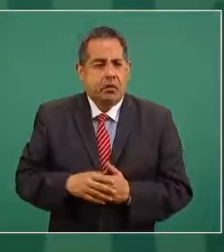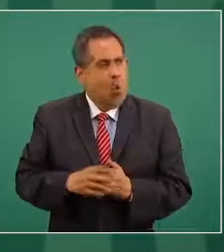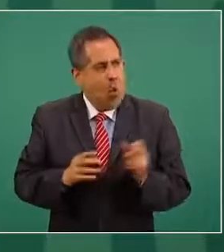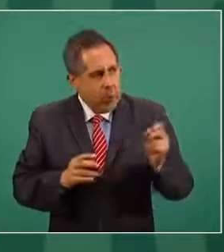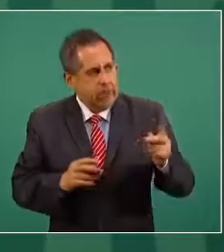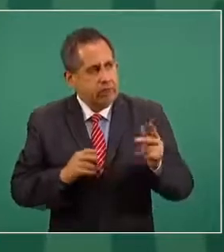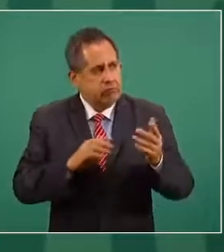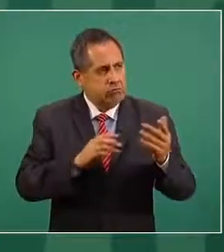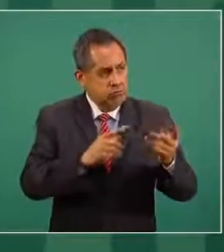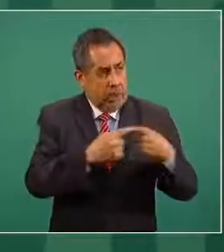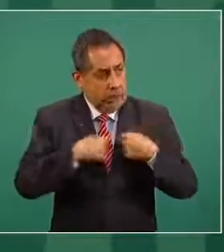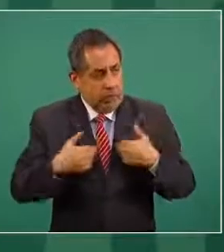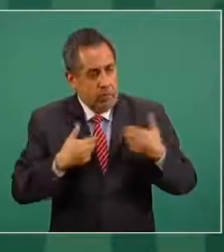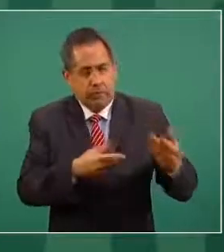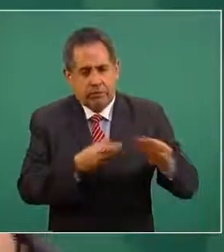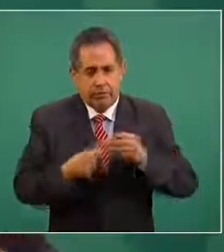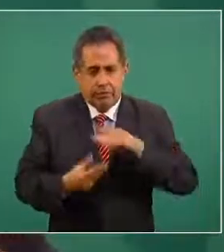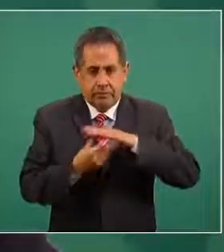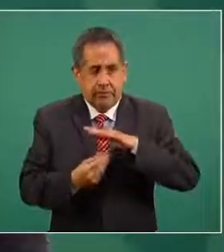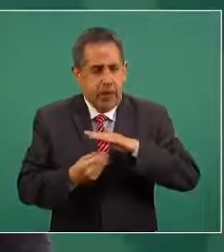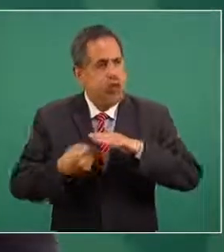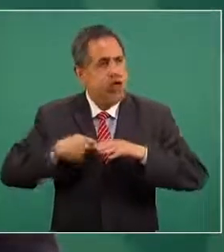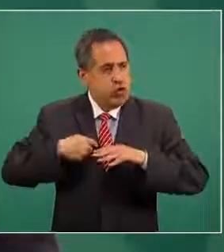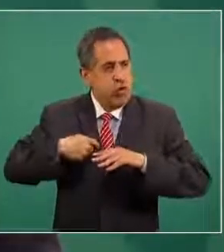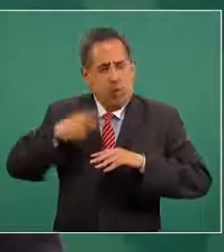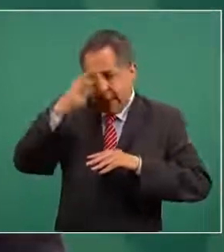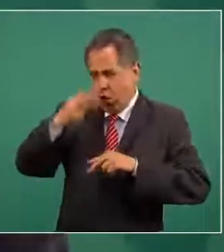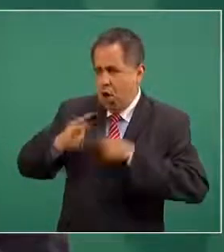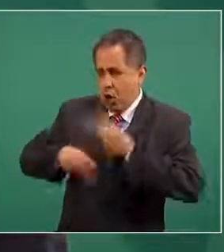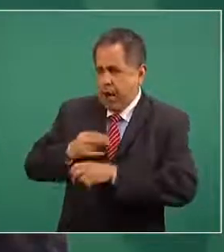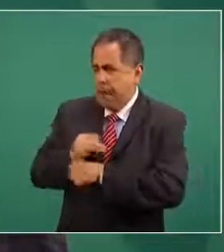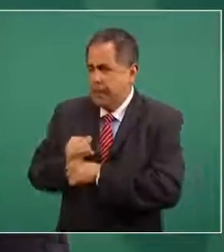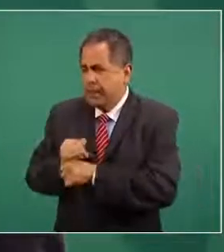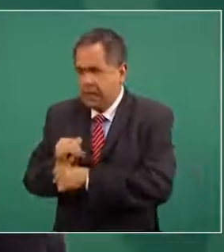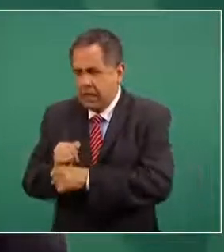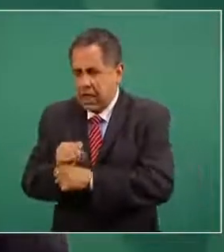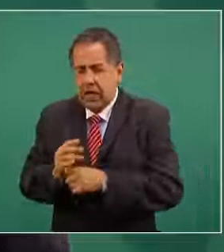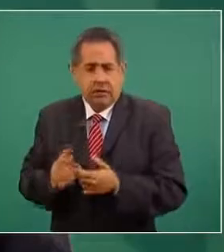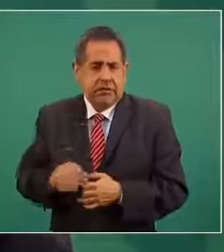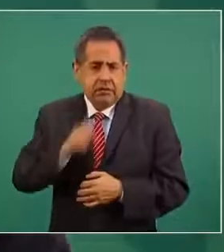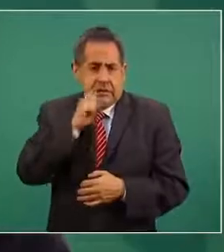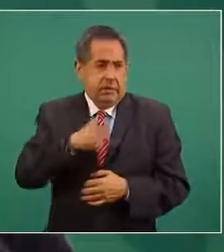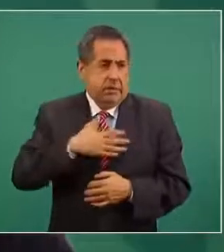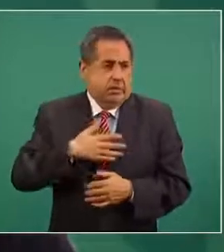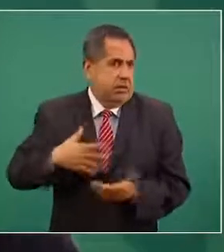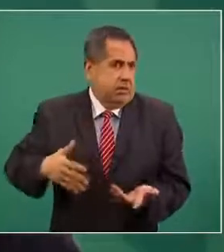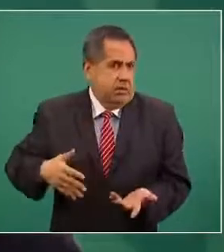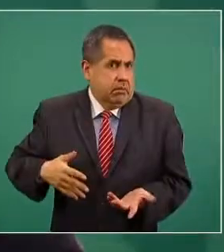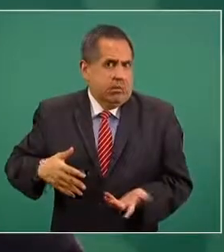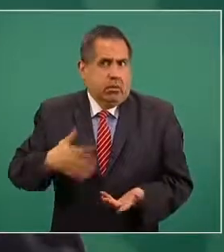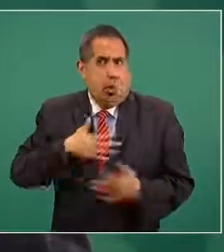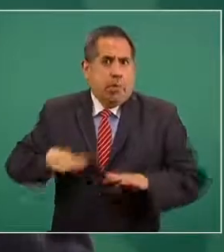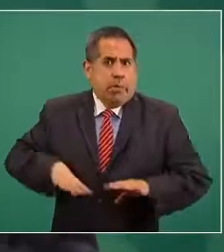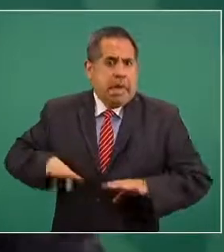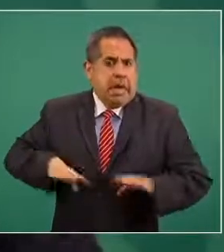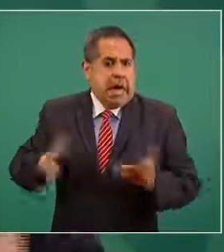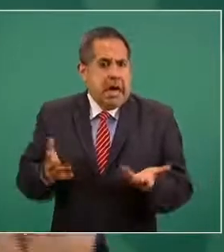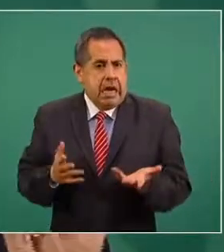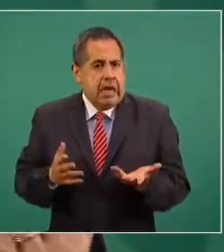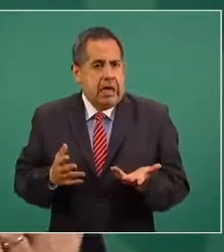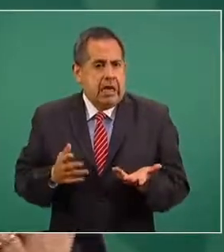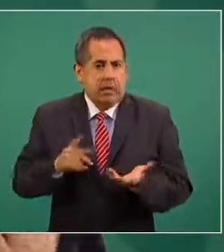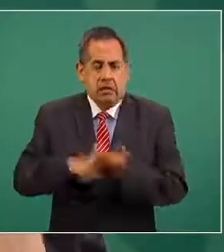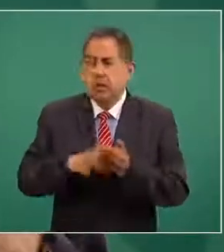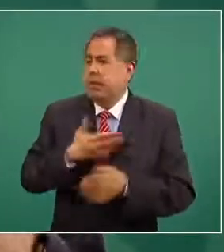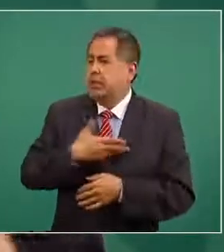México, porque México va a hacer una investigación, porque nos interesa sobremanera y es una directriz de